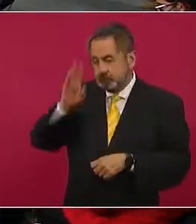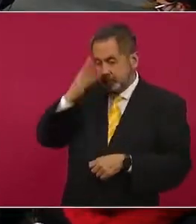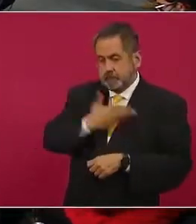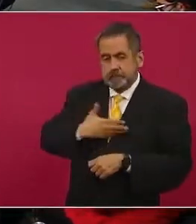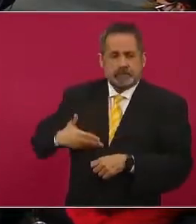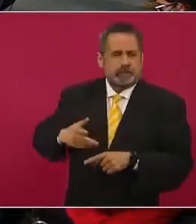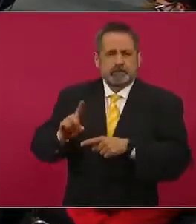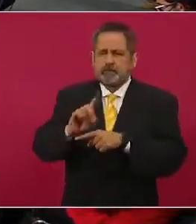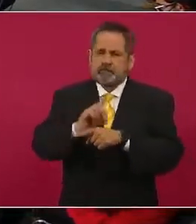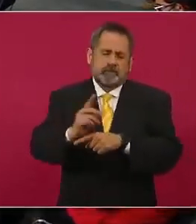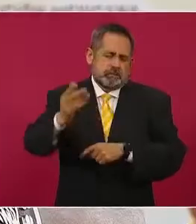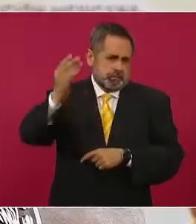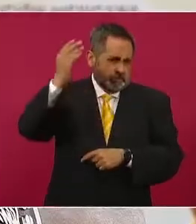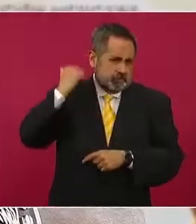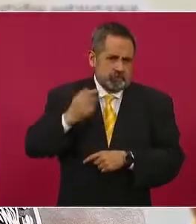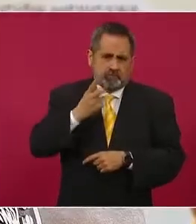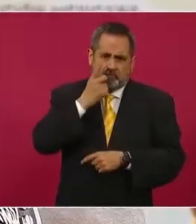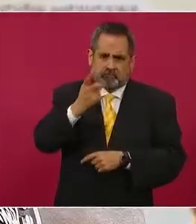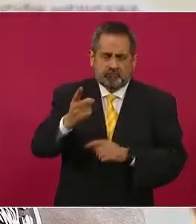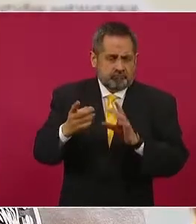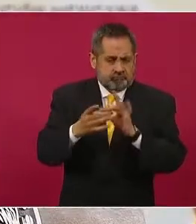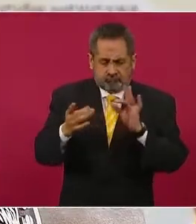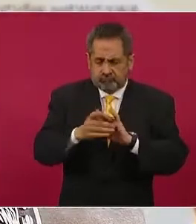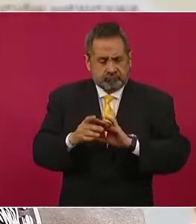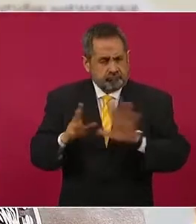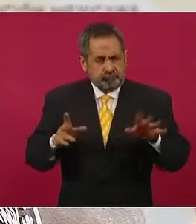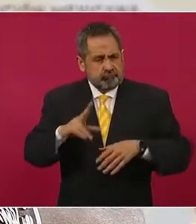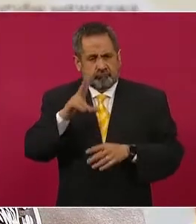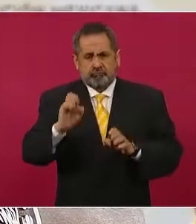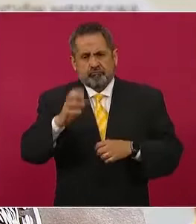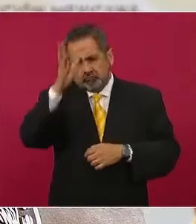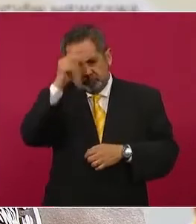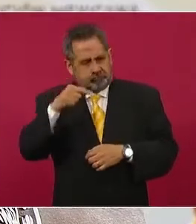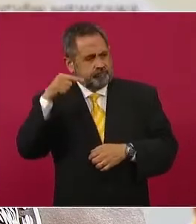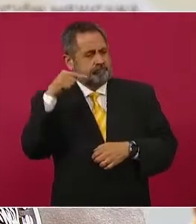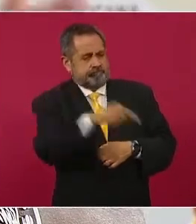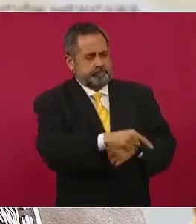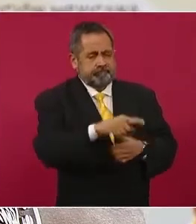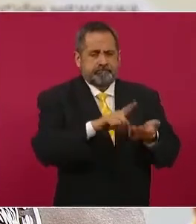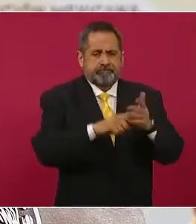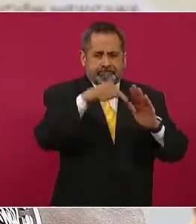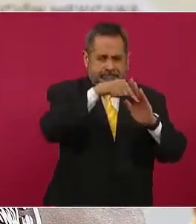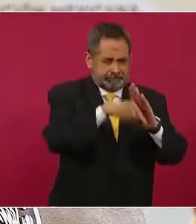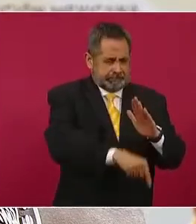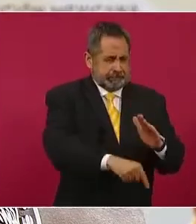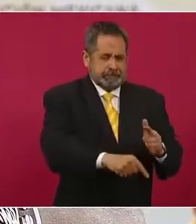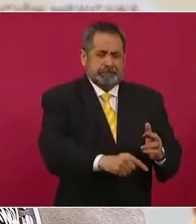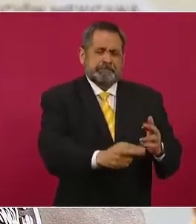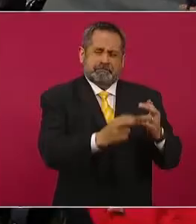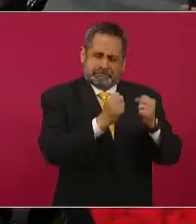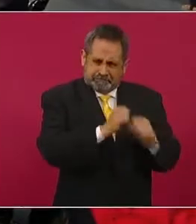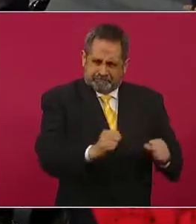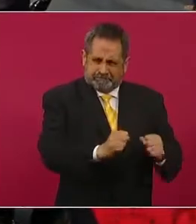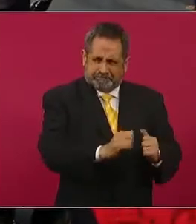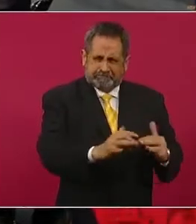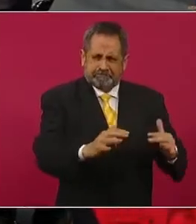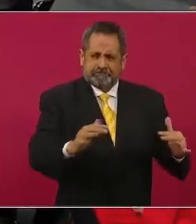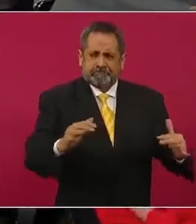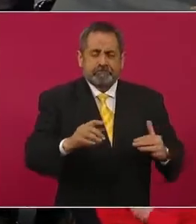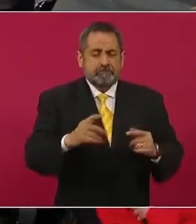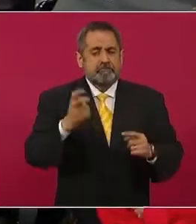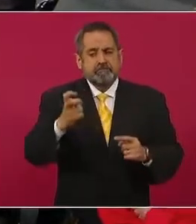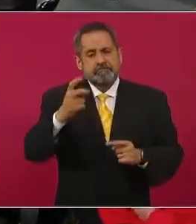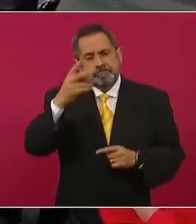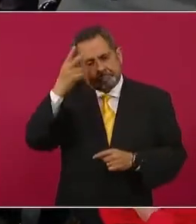hace mucho tiempo se manifestó en contra de la práctica del fracking. Efectivamente, es uno de los